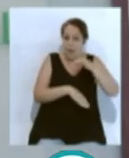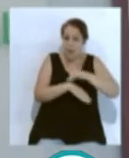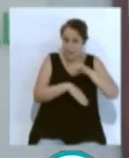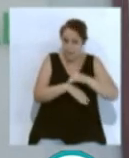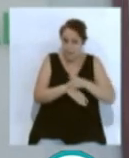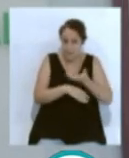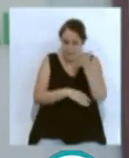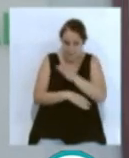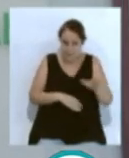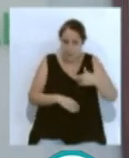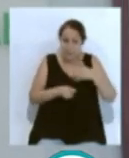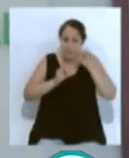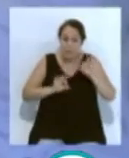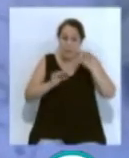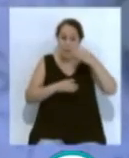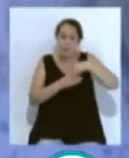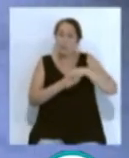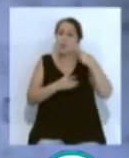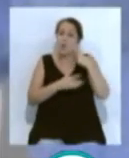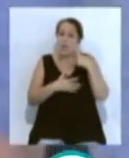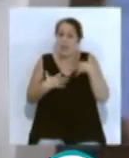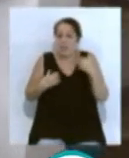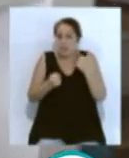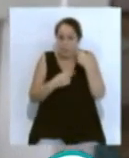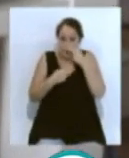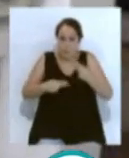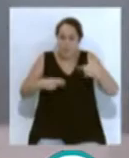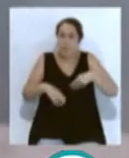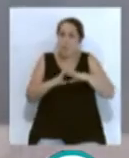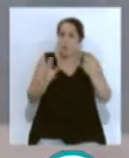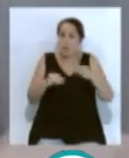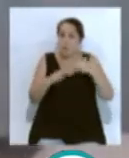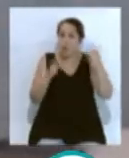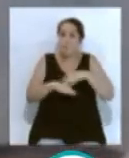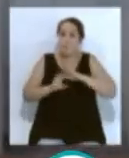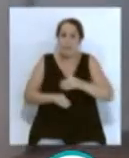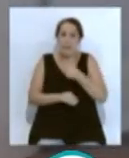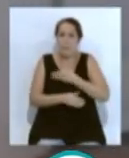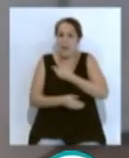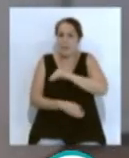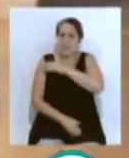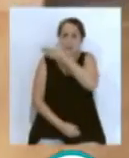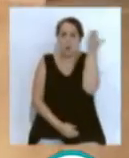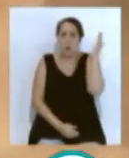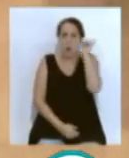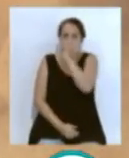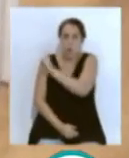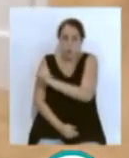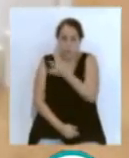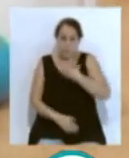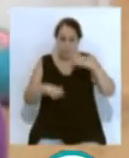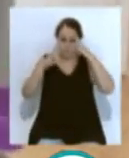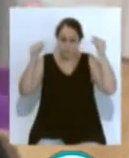especialidad que no cuenta con sitio en la sanidad pública en la comunidad autónoma andaluza, aunque sí en el resto del país. Los enfermeros